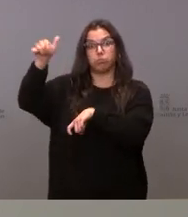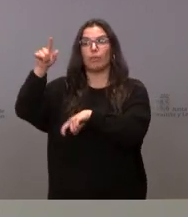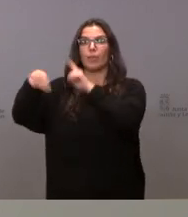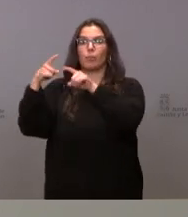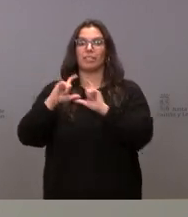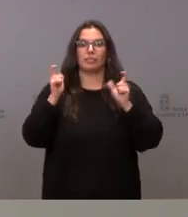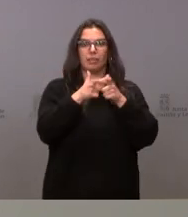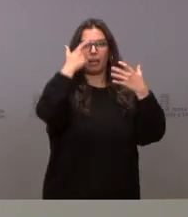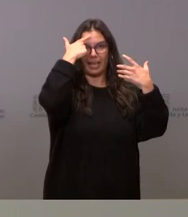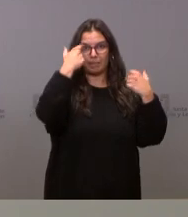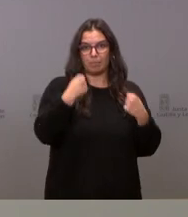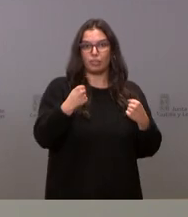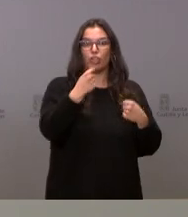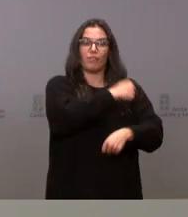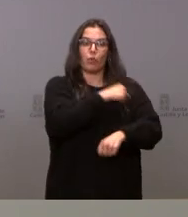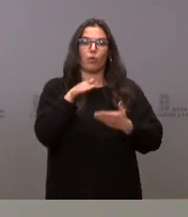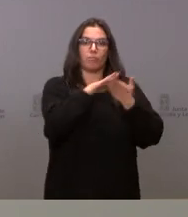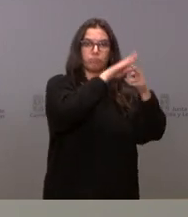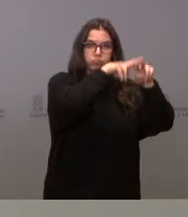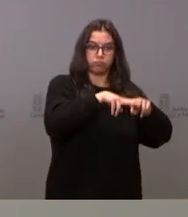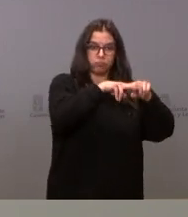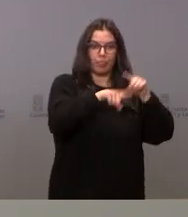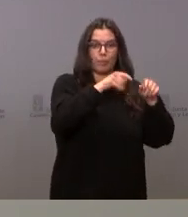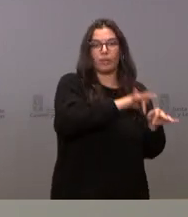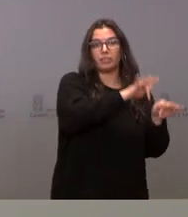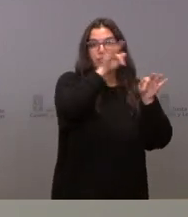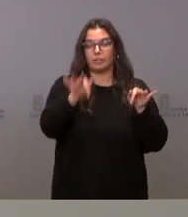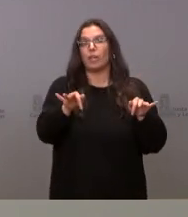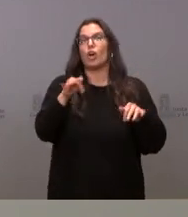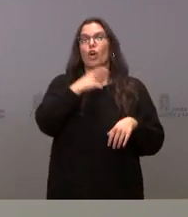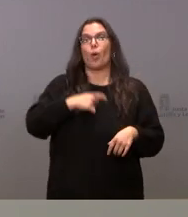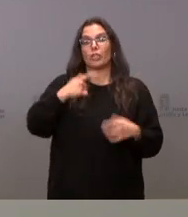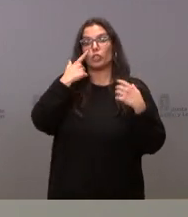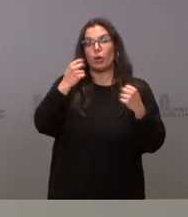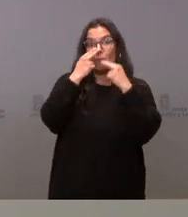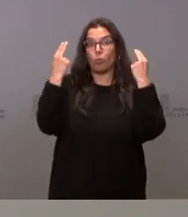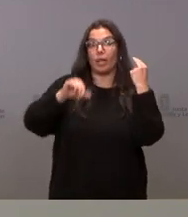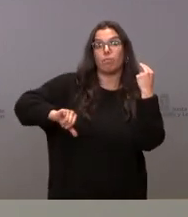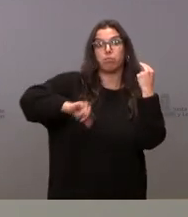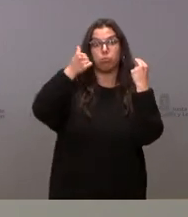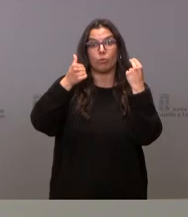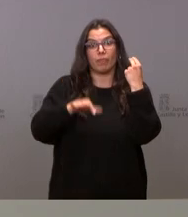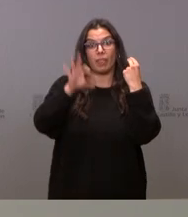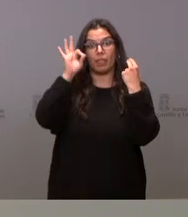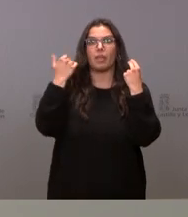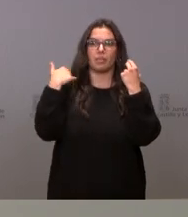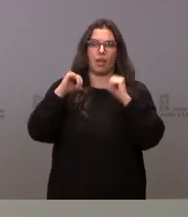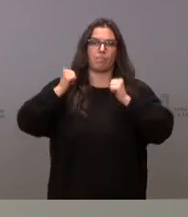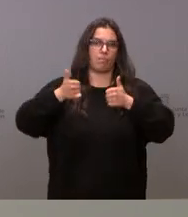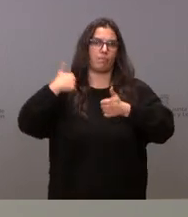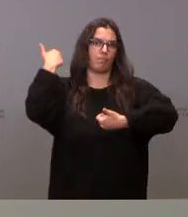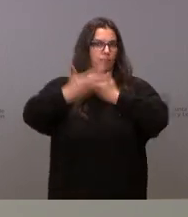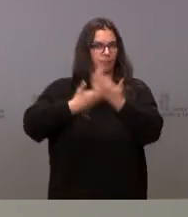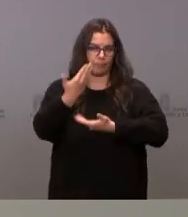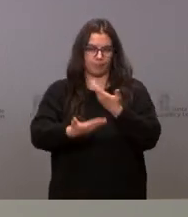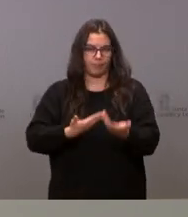vacunas lo ve, se pasa a la Comisión de Salud Pública y en el momento que se decida, pues, intervendremos y haremos todo